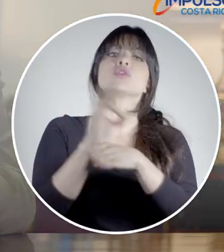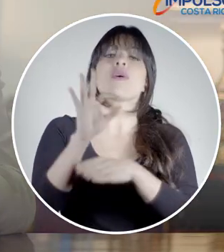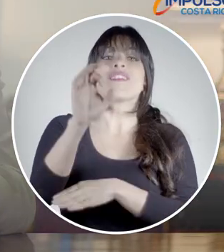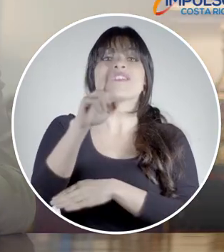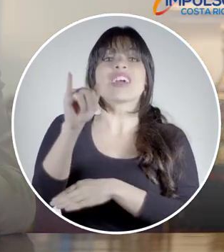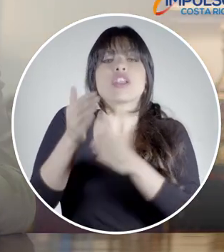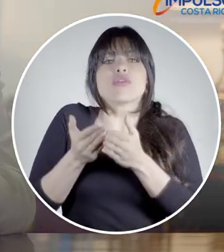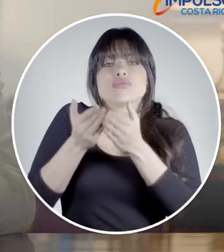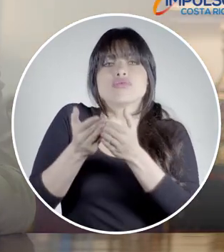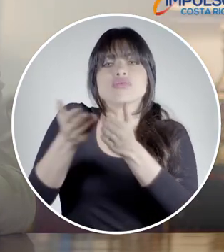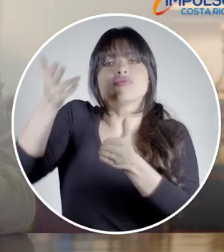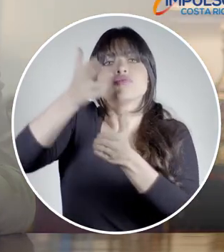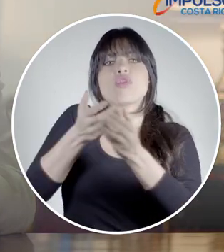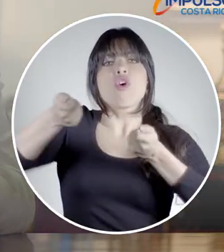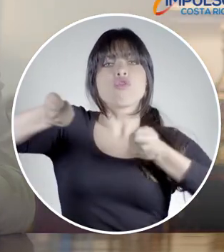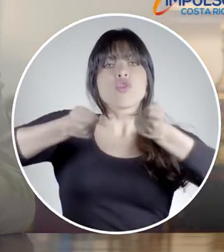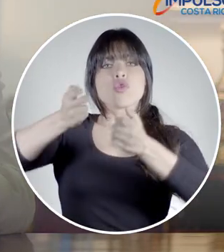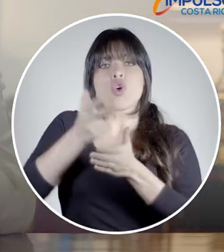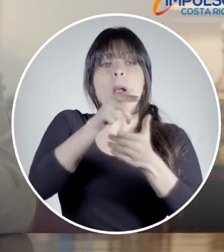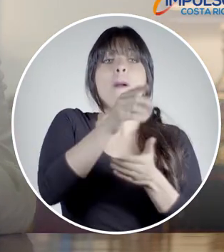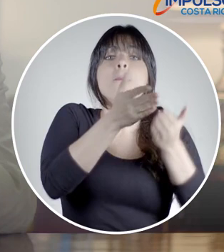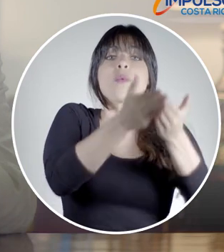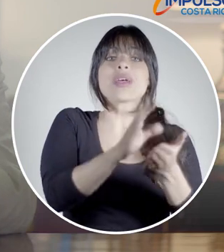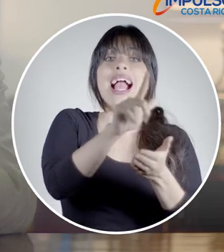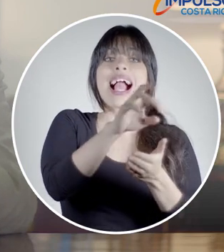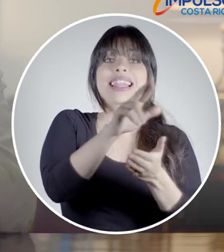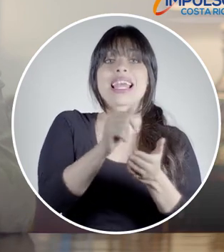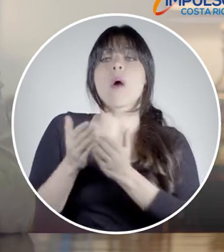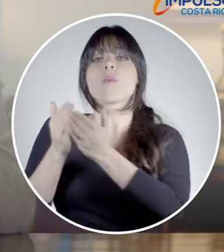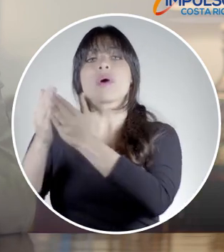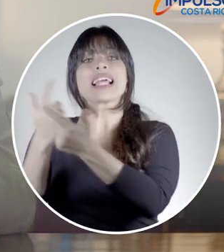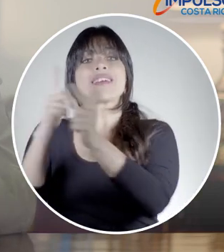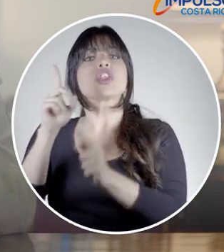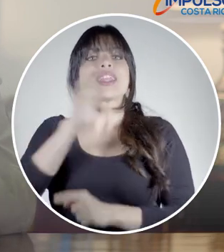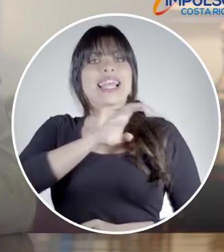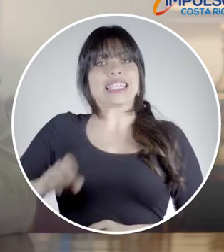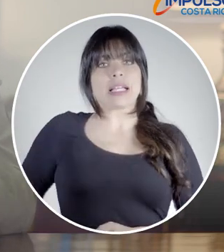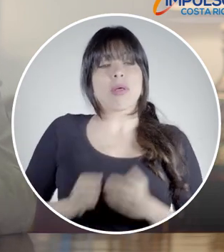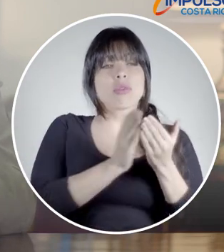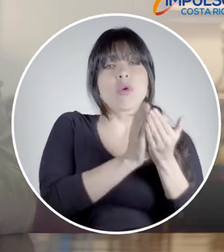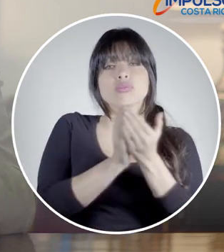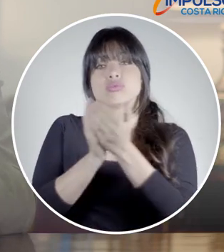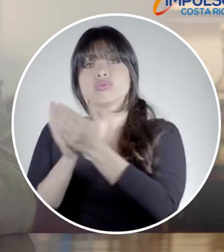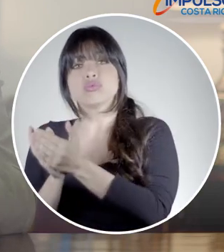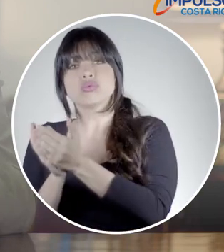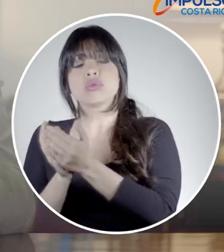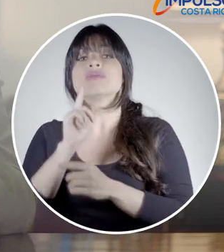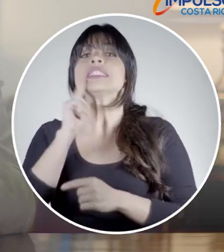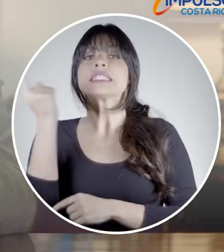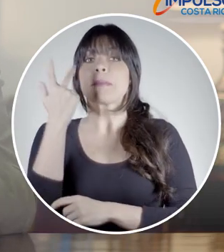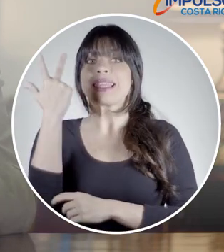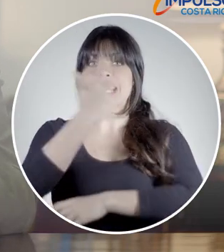funcionará un ferry para transportar furgones entre Puerto Caldera y Puerto La Libertad en El Salvador. El viaje se